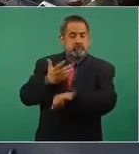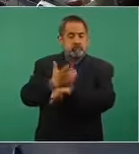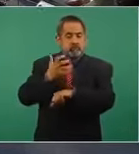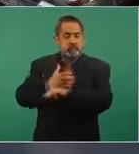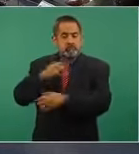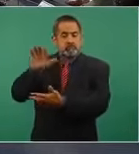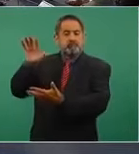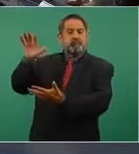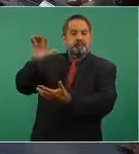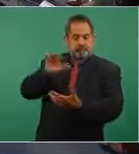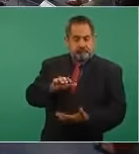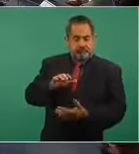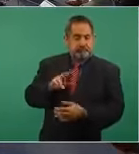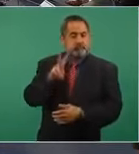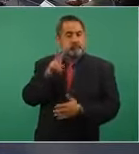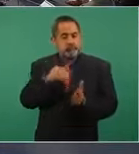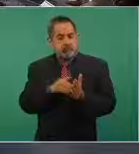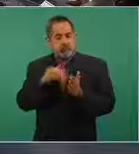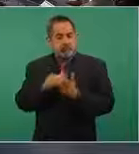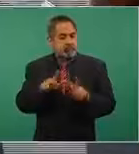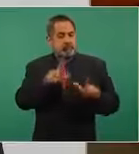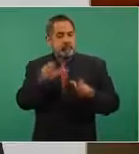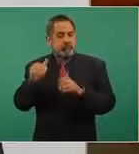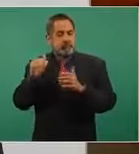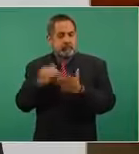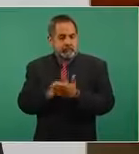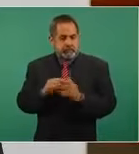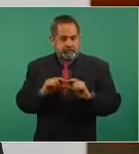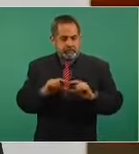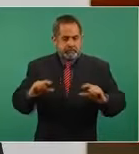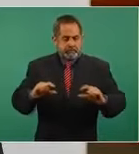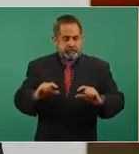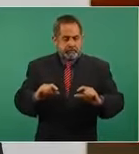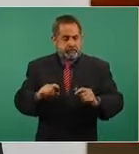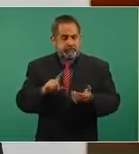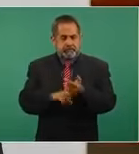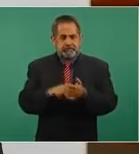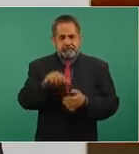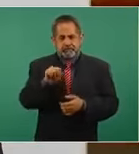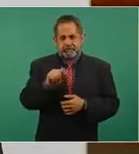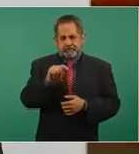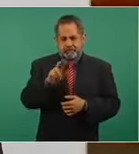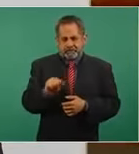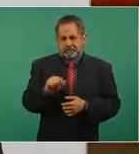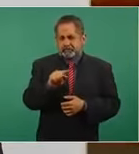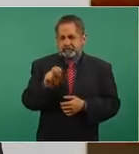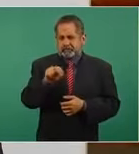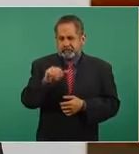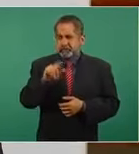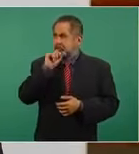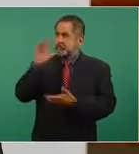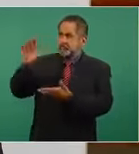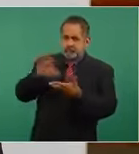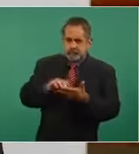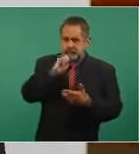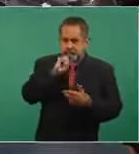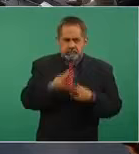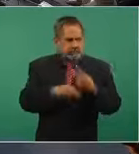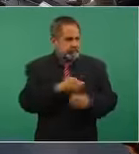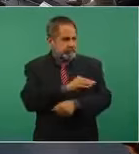dos millones 700 mil dosis de la vacuna AstraZeneca y también le vamos a aplicar. Entonces,